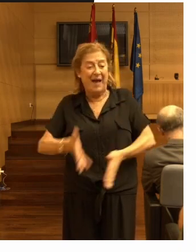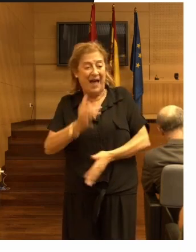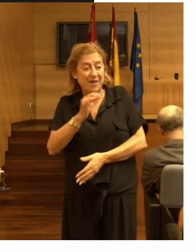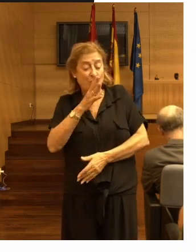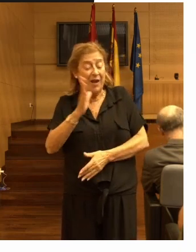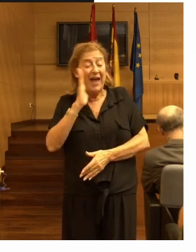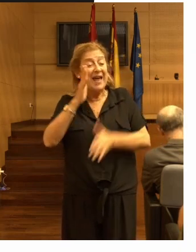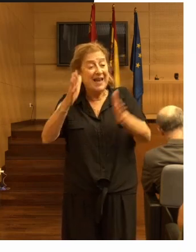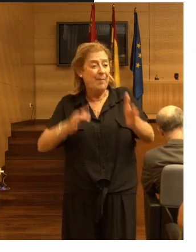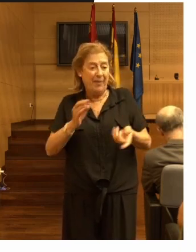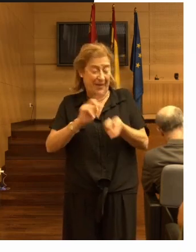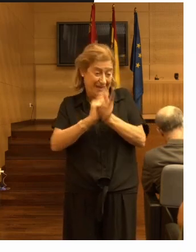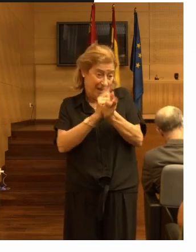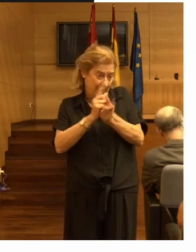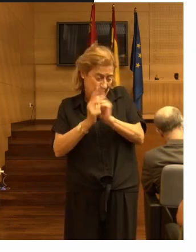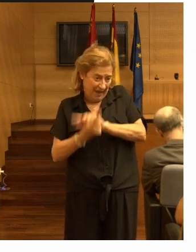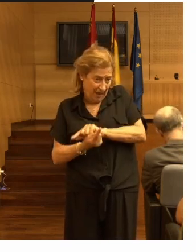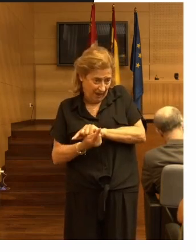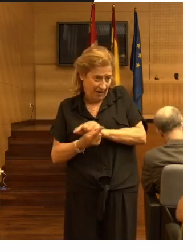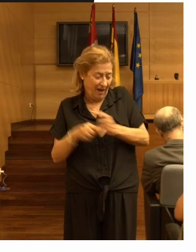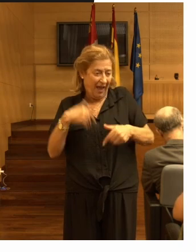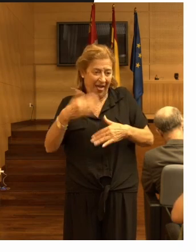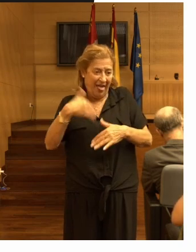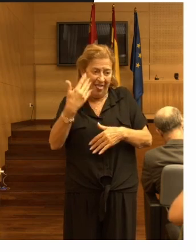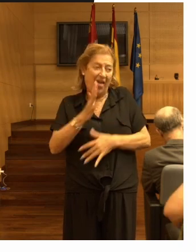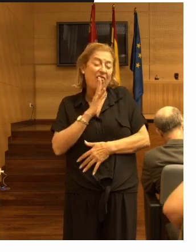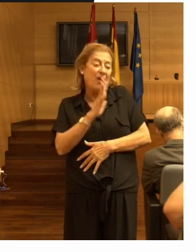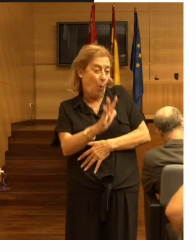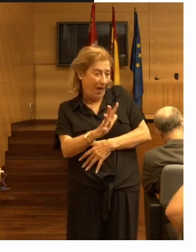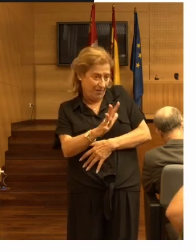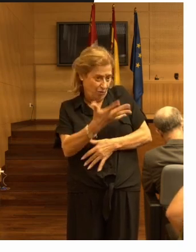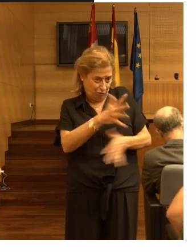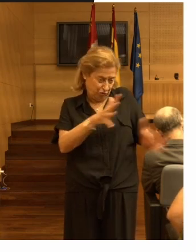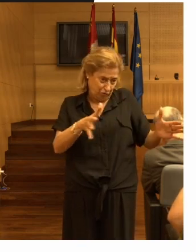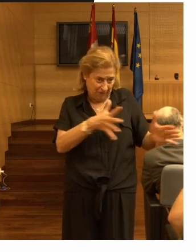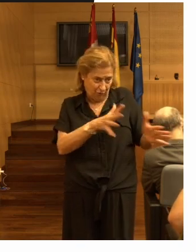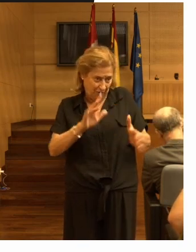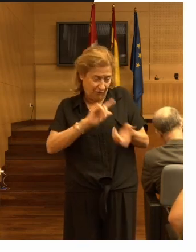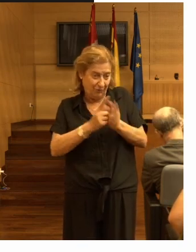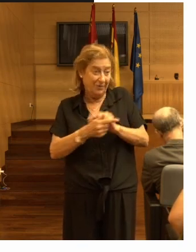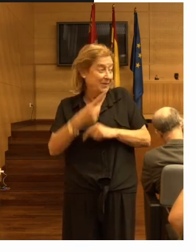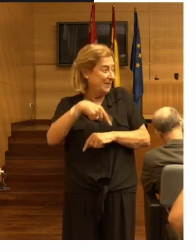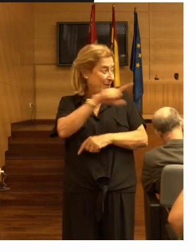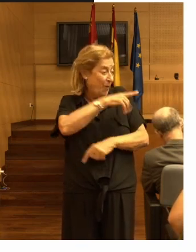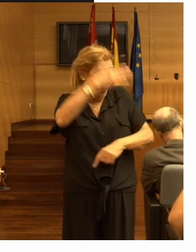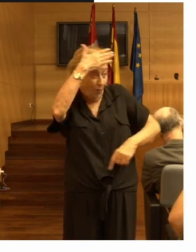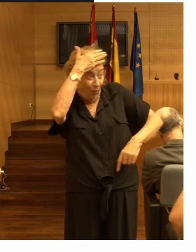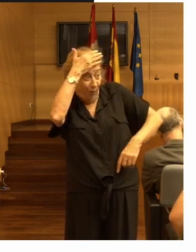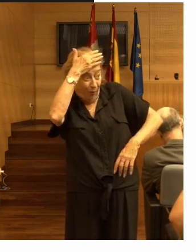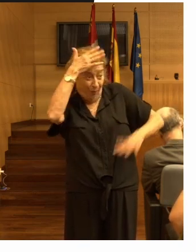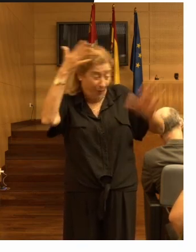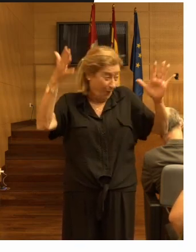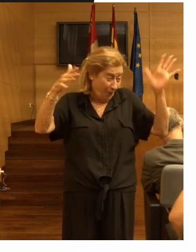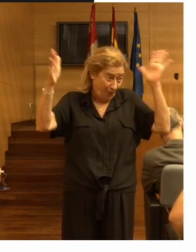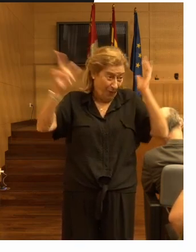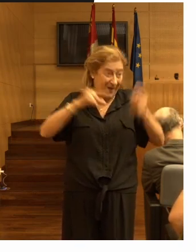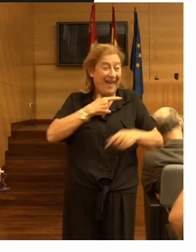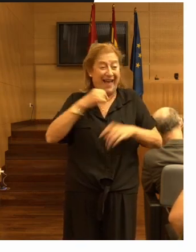camas hay que cambiarlas cada cinco años probablemente en residencias porque